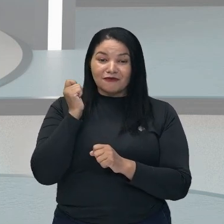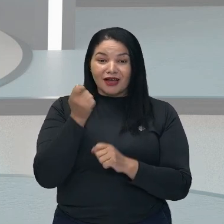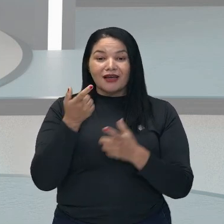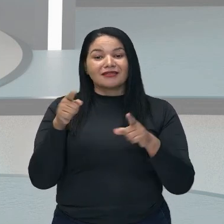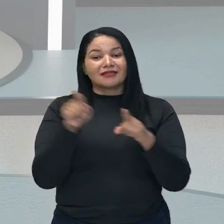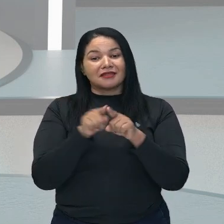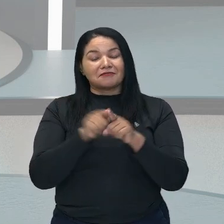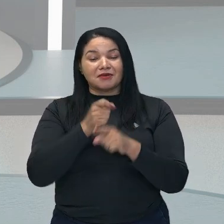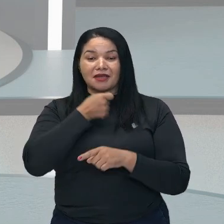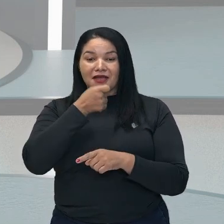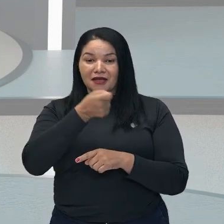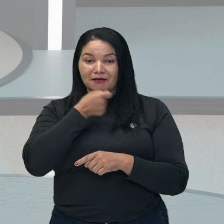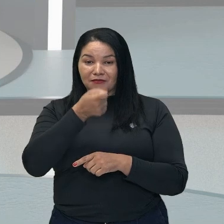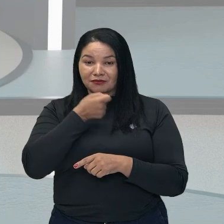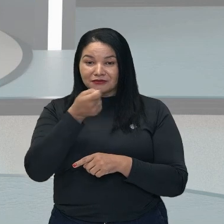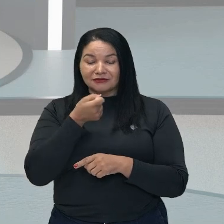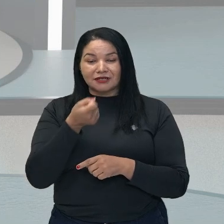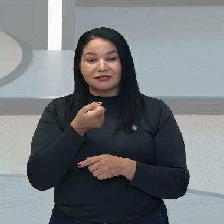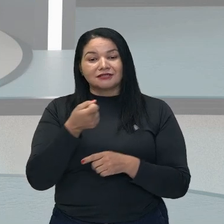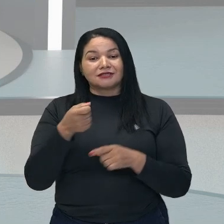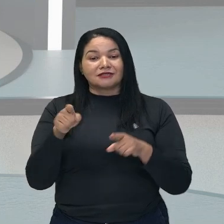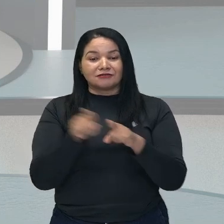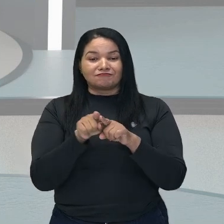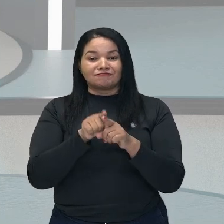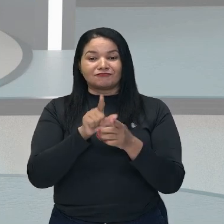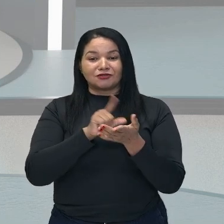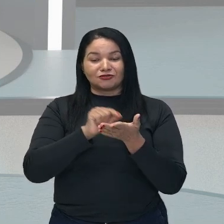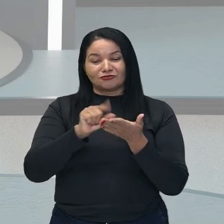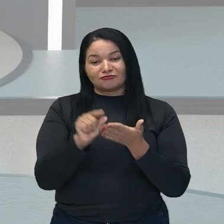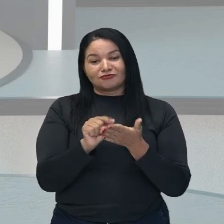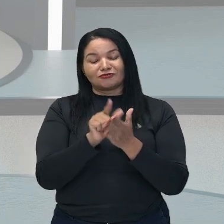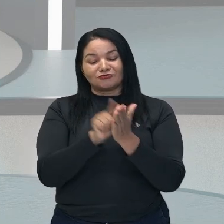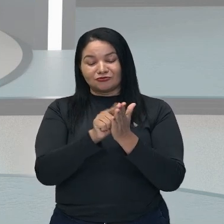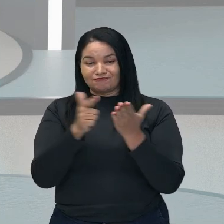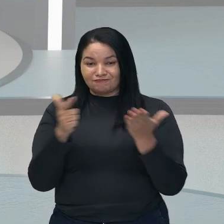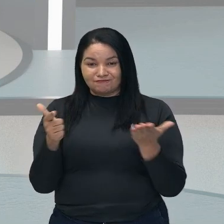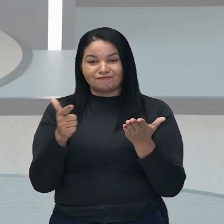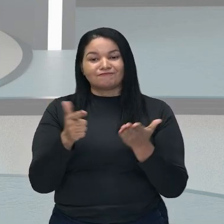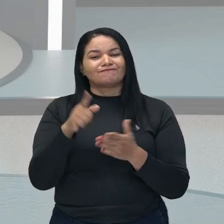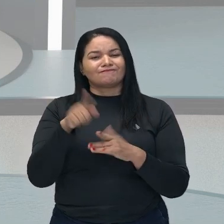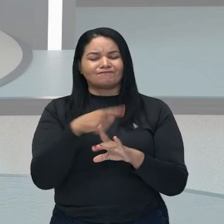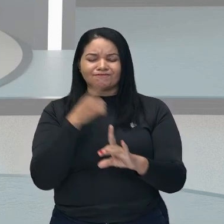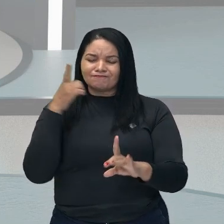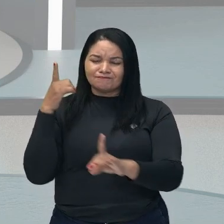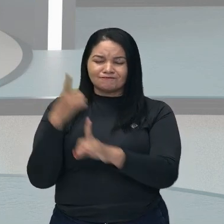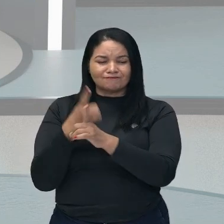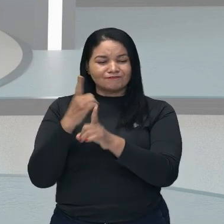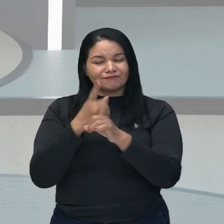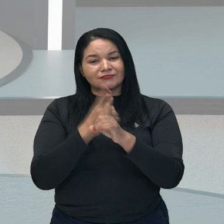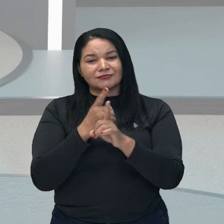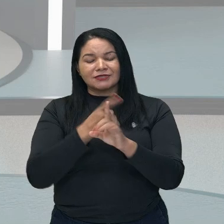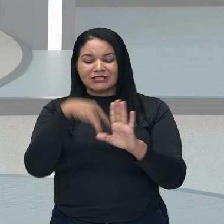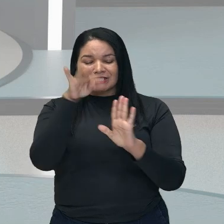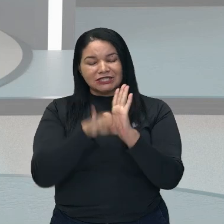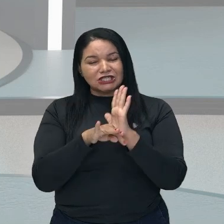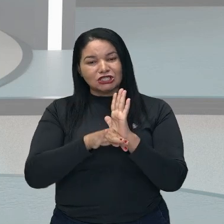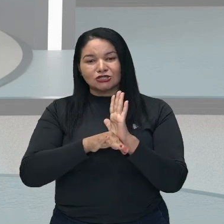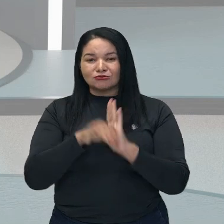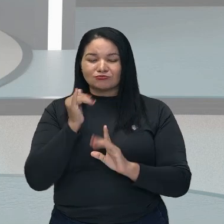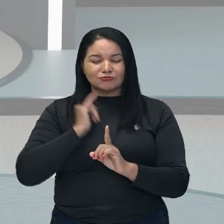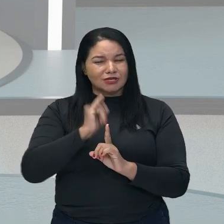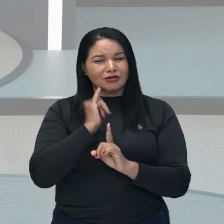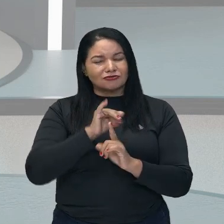y también los artículos jornalísticos. Entonces, encontramos texto narrativo en una